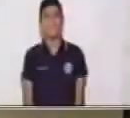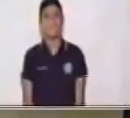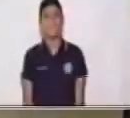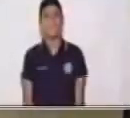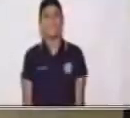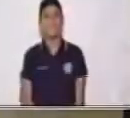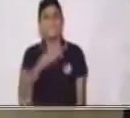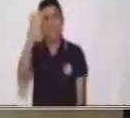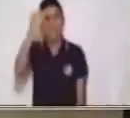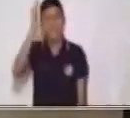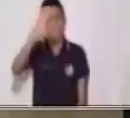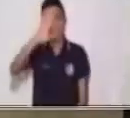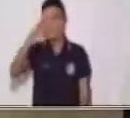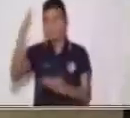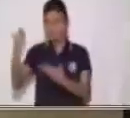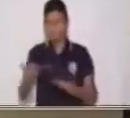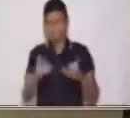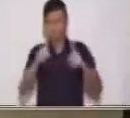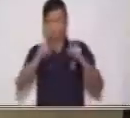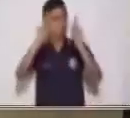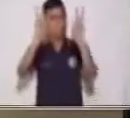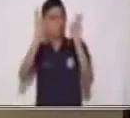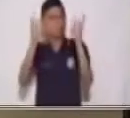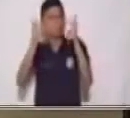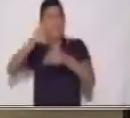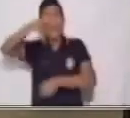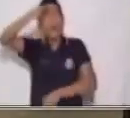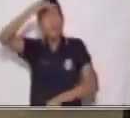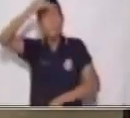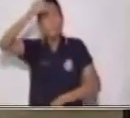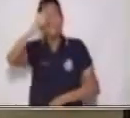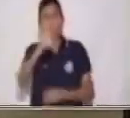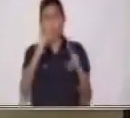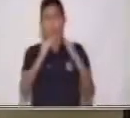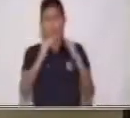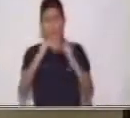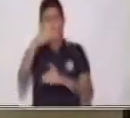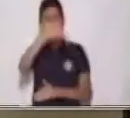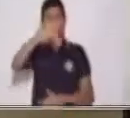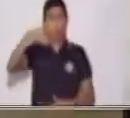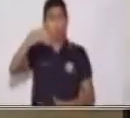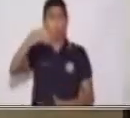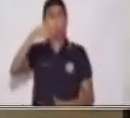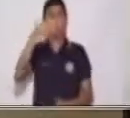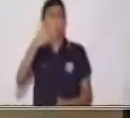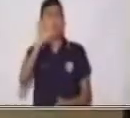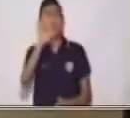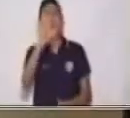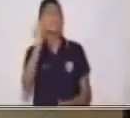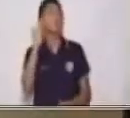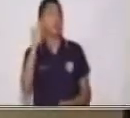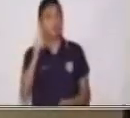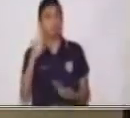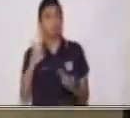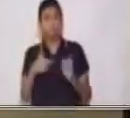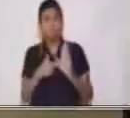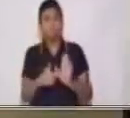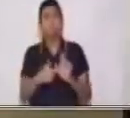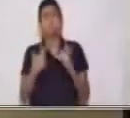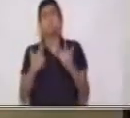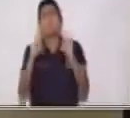Bienvenido a este espacio educativo, Aprendo en Casa. Soy Wendy Anavisca, y en esta oportunidad